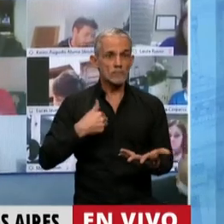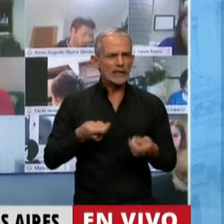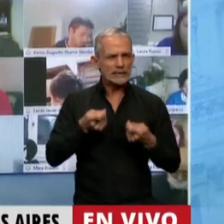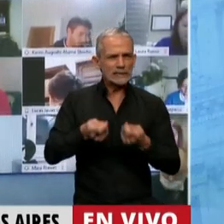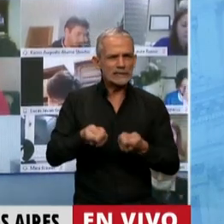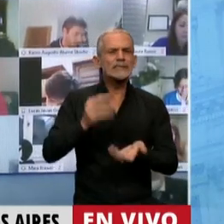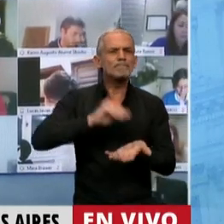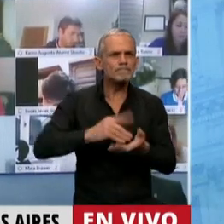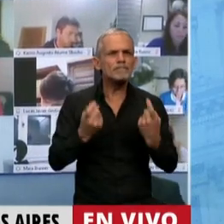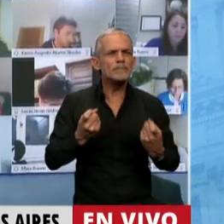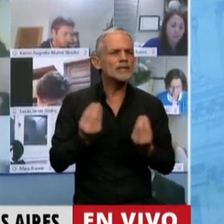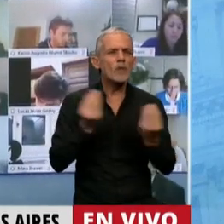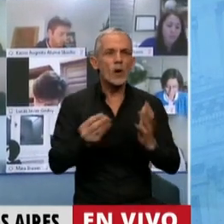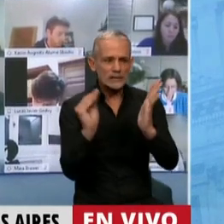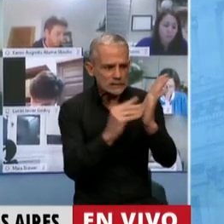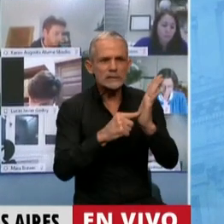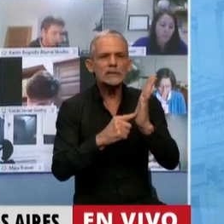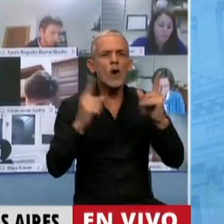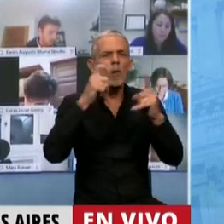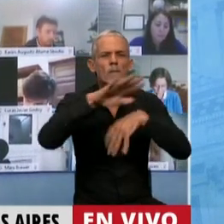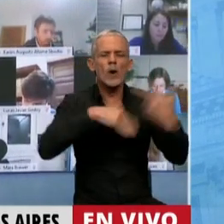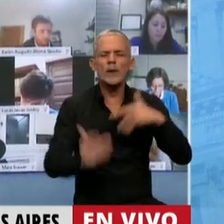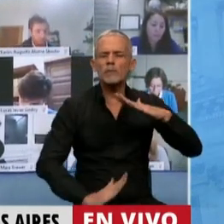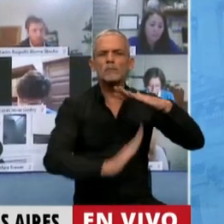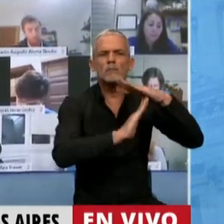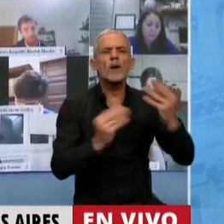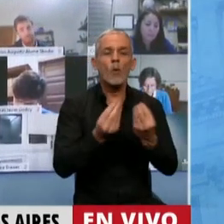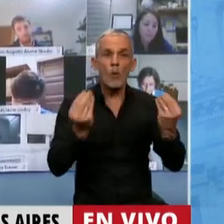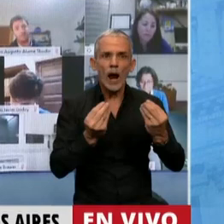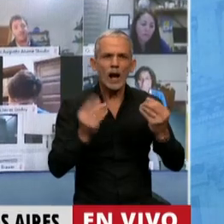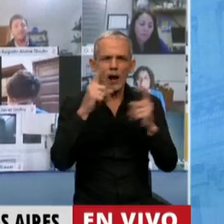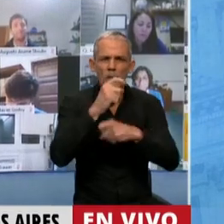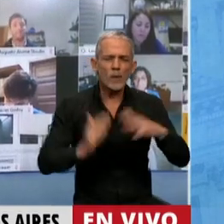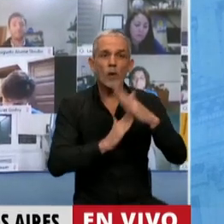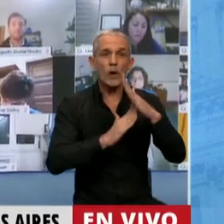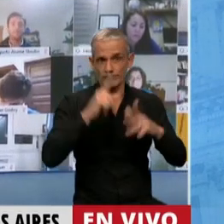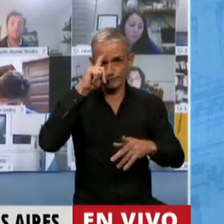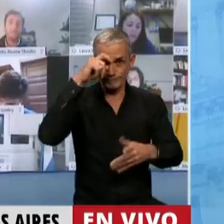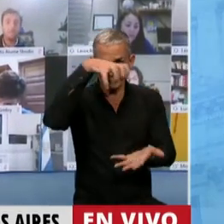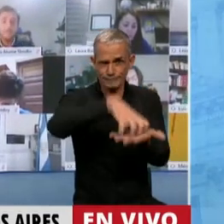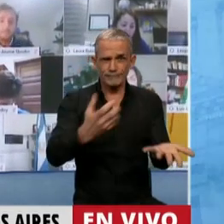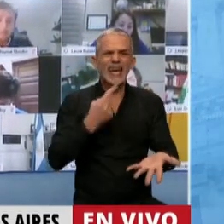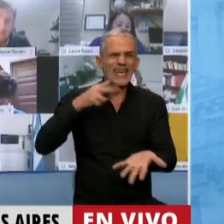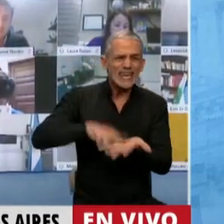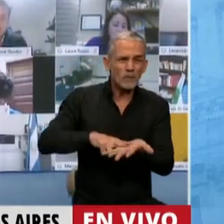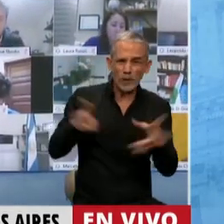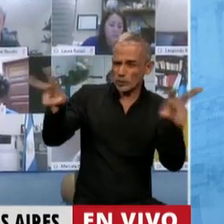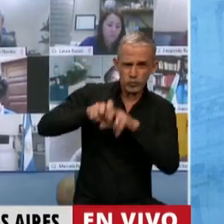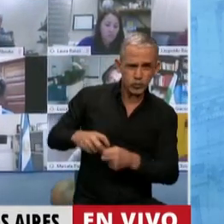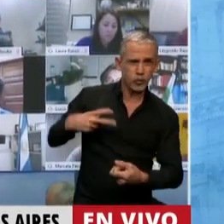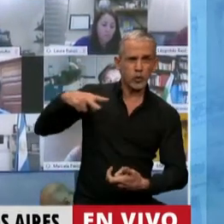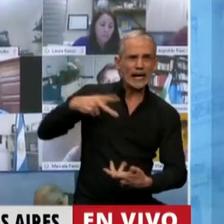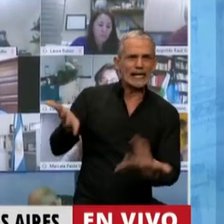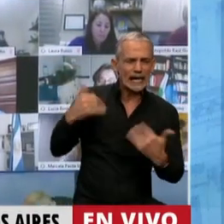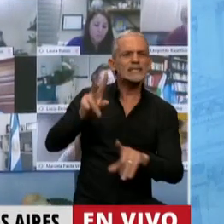la necesidad de poner en la agenda los problemas centrales. La centralización del sistema de salud, un impuesto a las grandes rentas y fortunas que